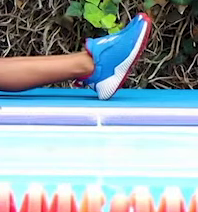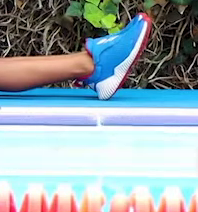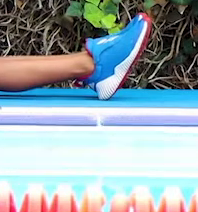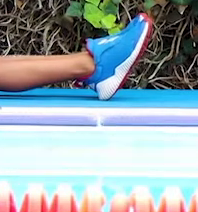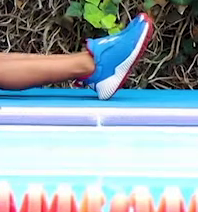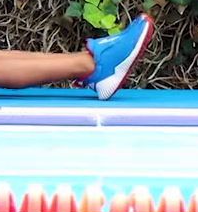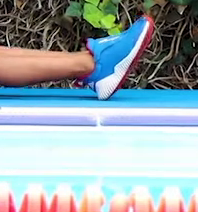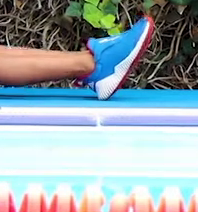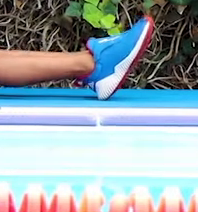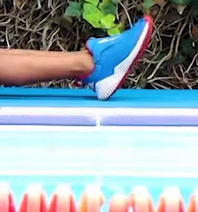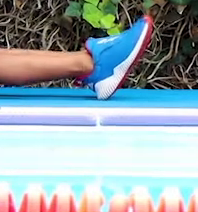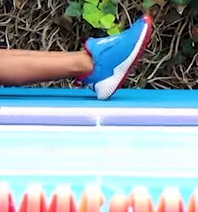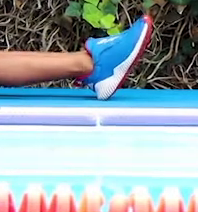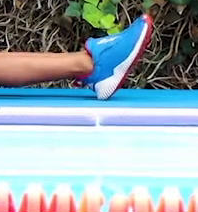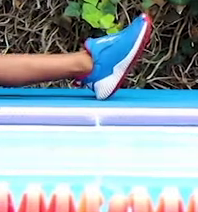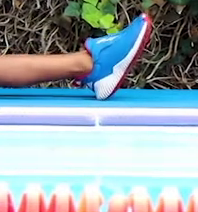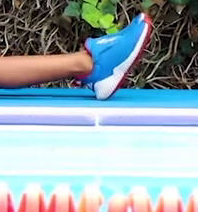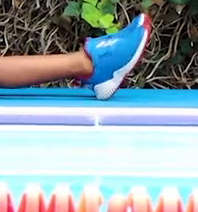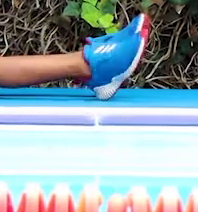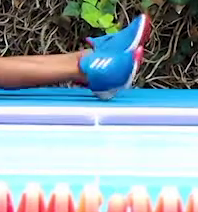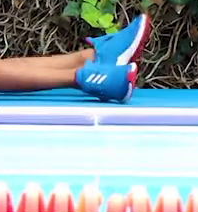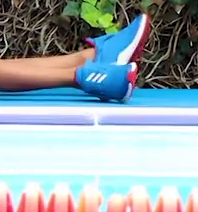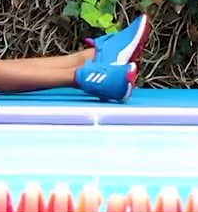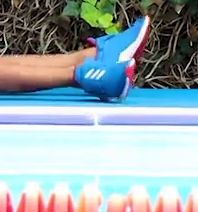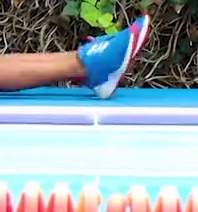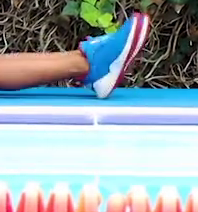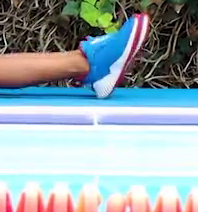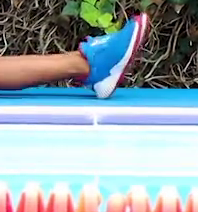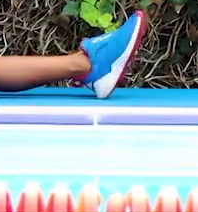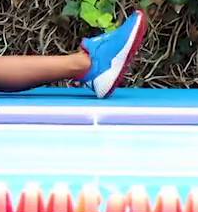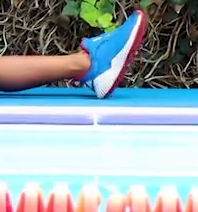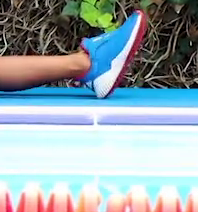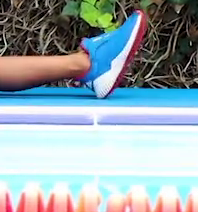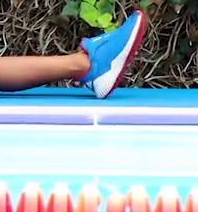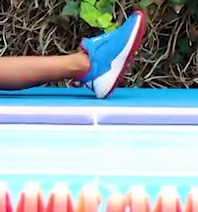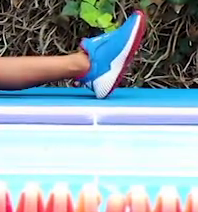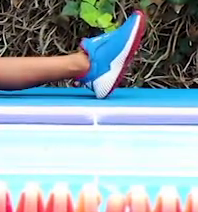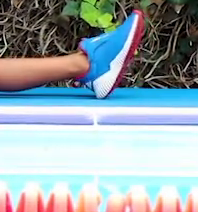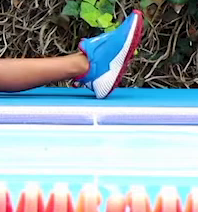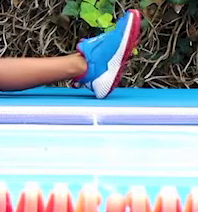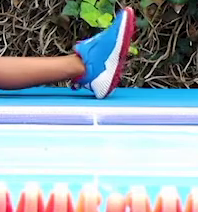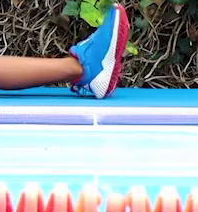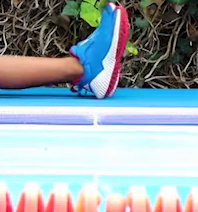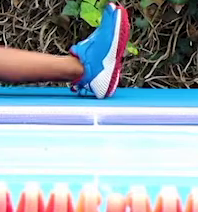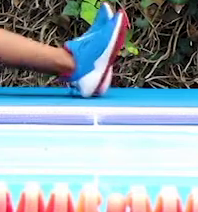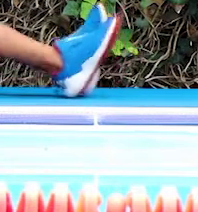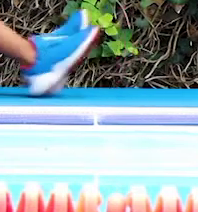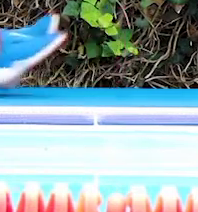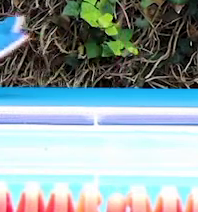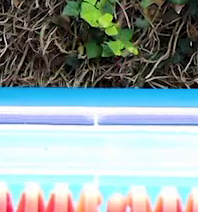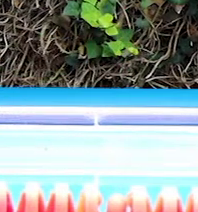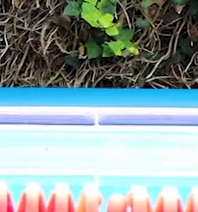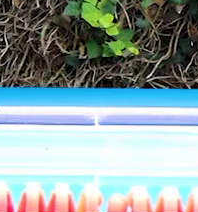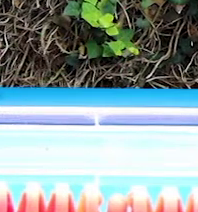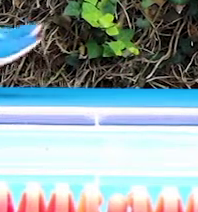Exhala Prepárate para la siguiente Tres Repeticiones Una